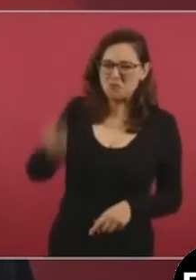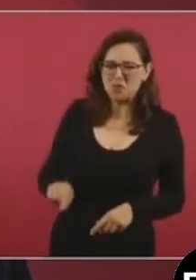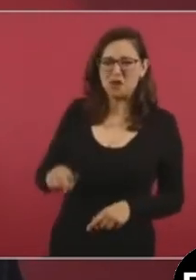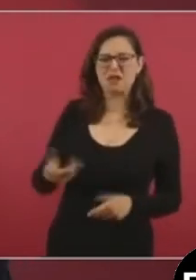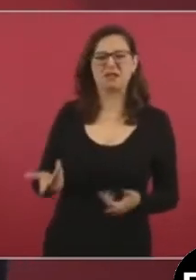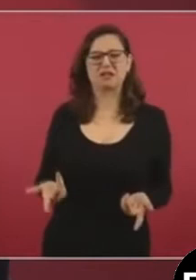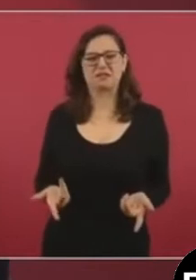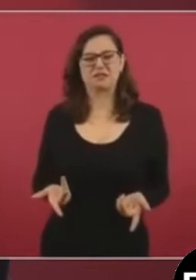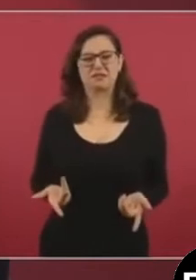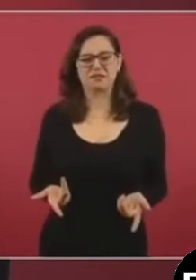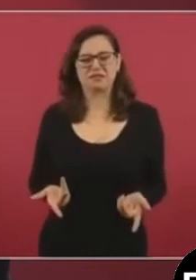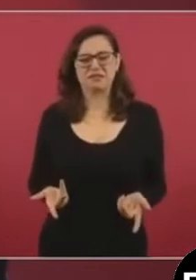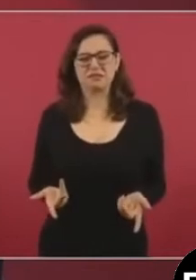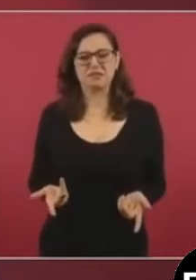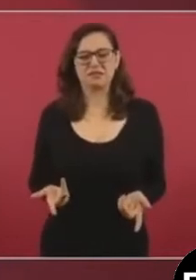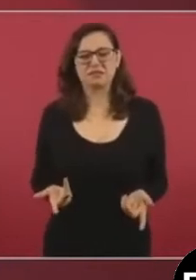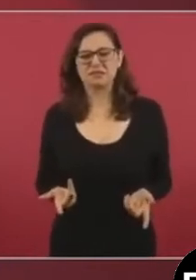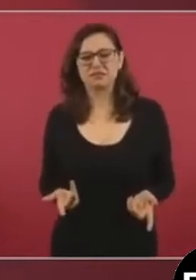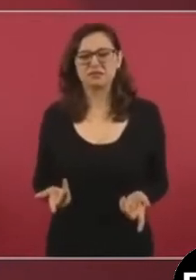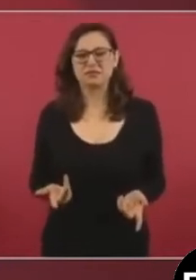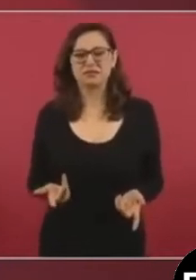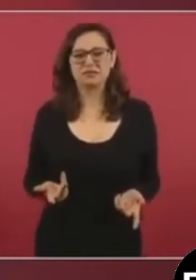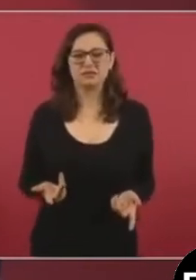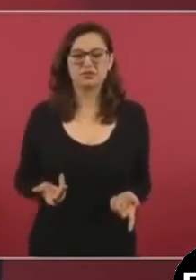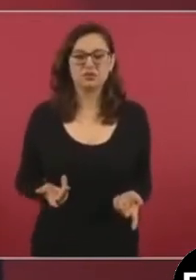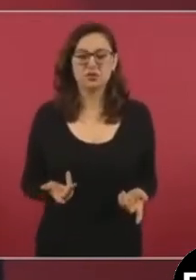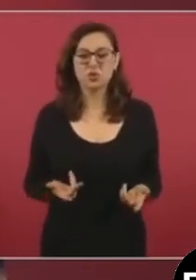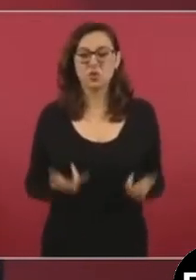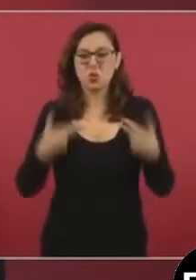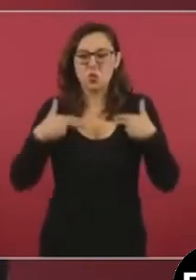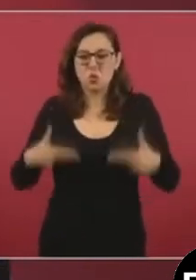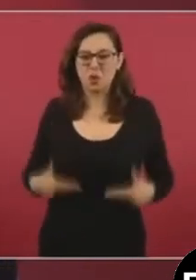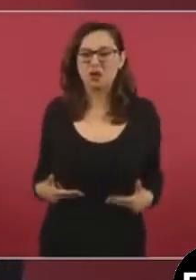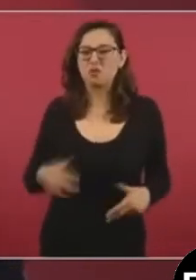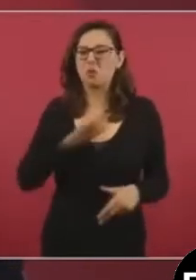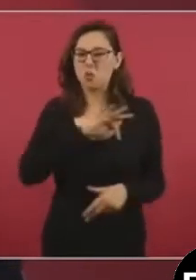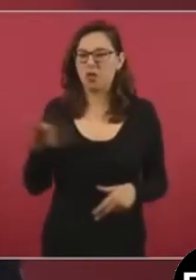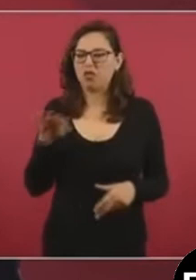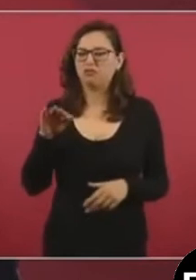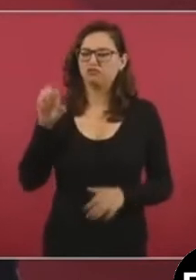Es pensar que el ser humano puede ser manipulable.